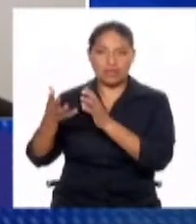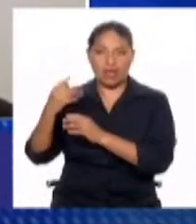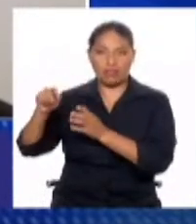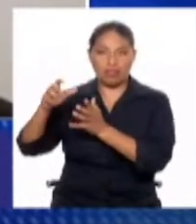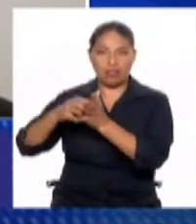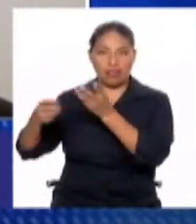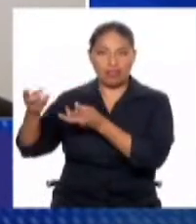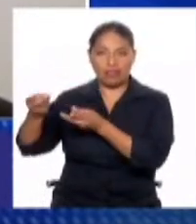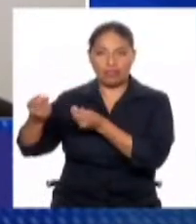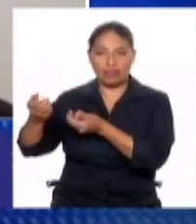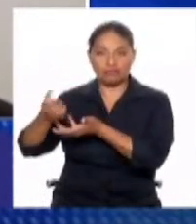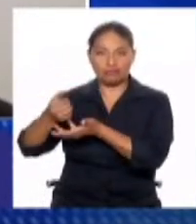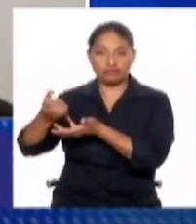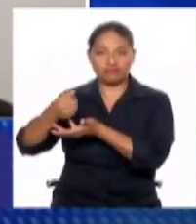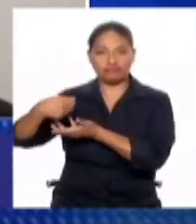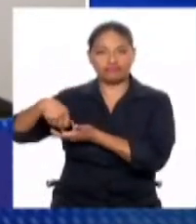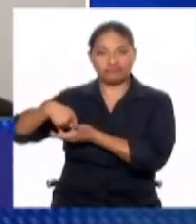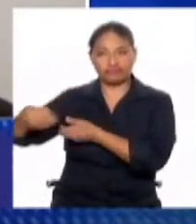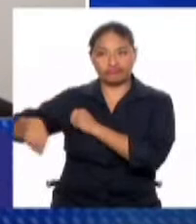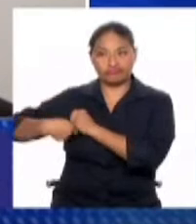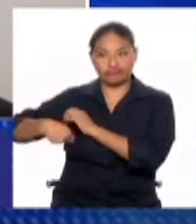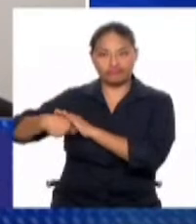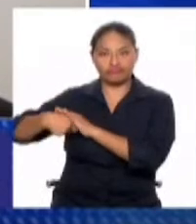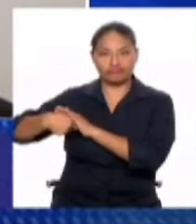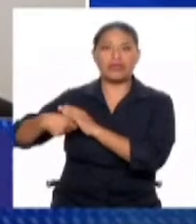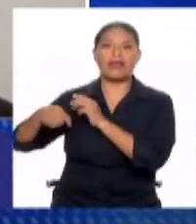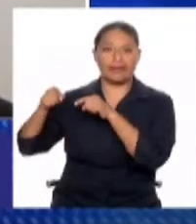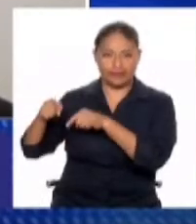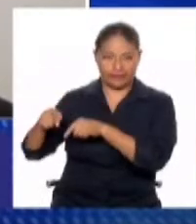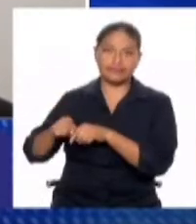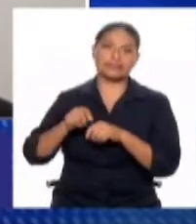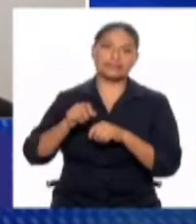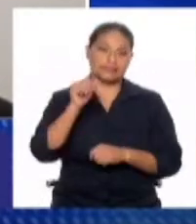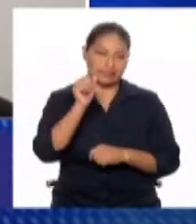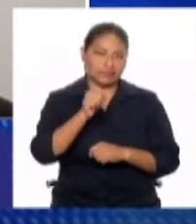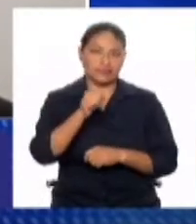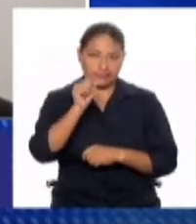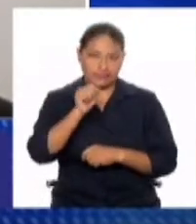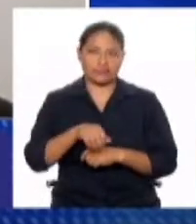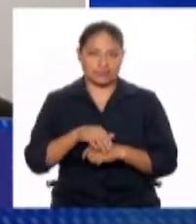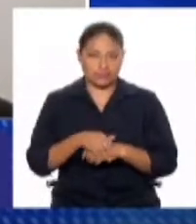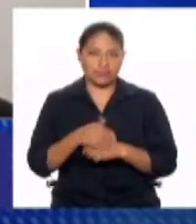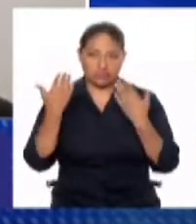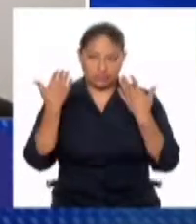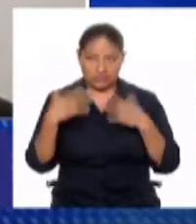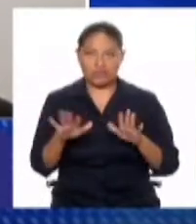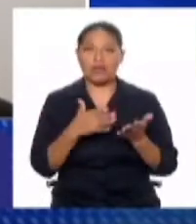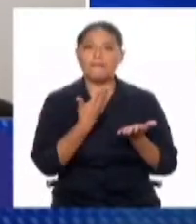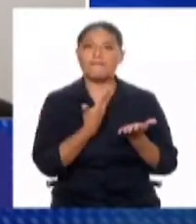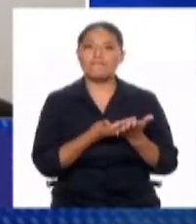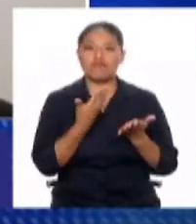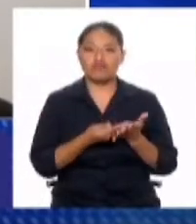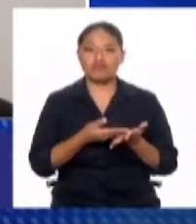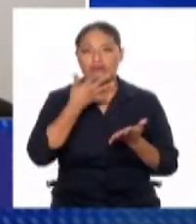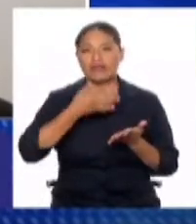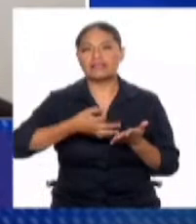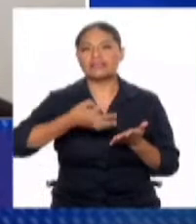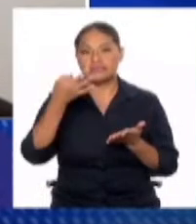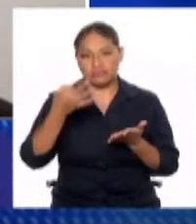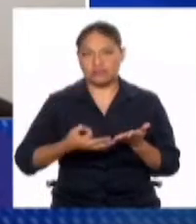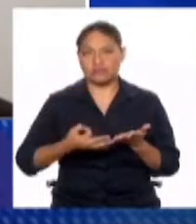de que sí, efectivamente, se ha, digamos, probado a través de la fiscalía